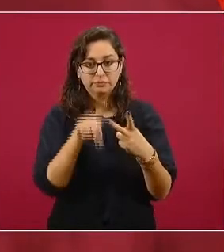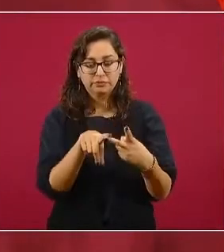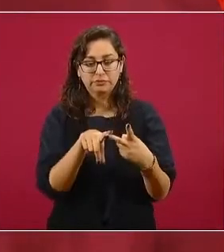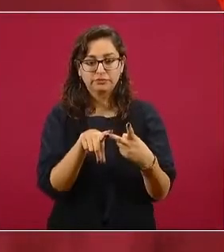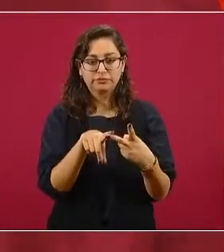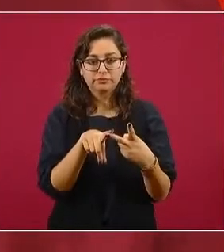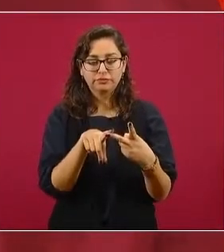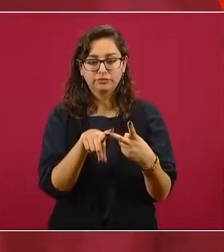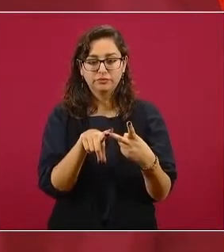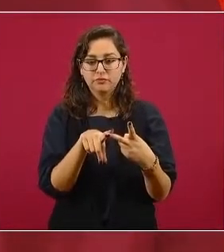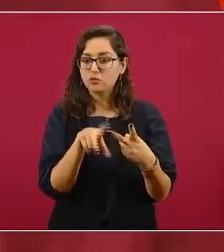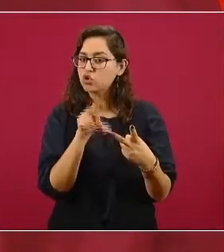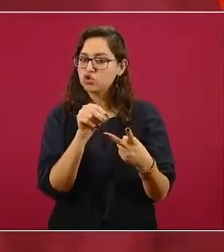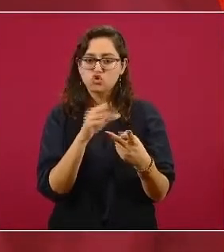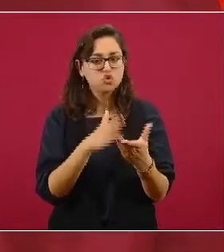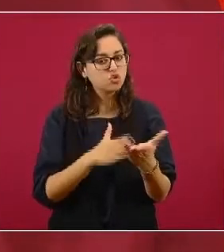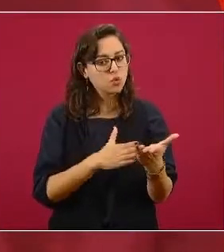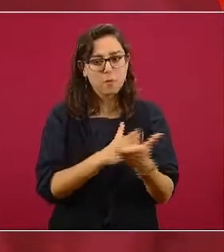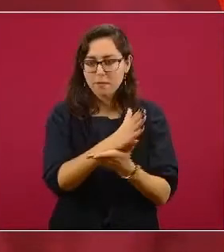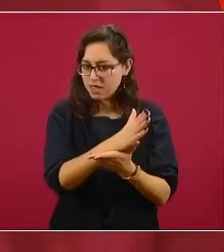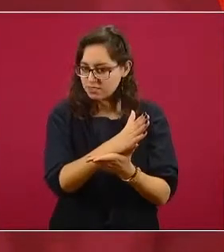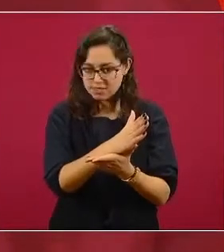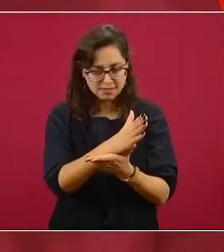la no intervención,